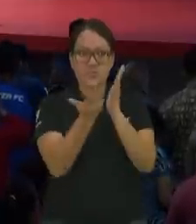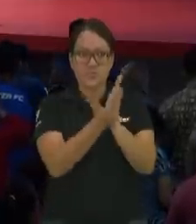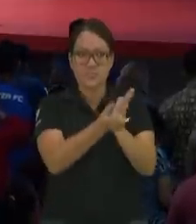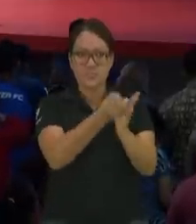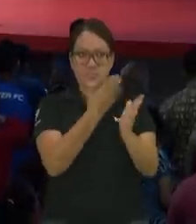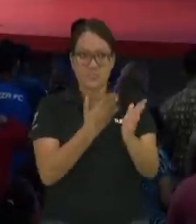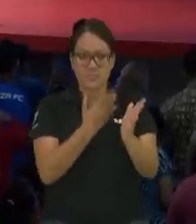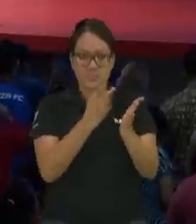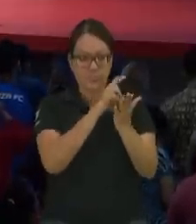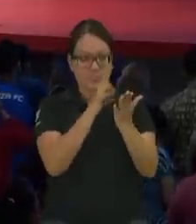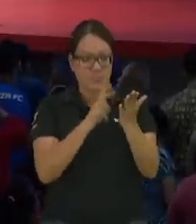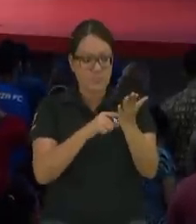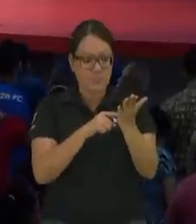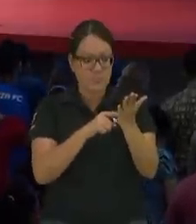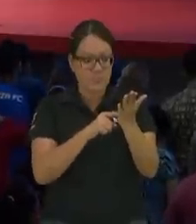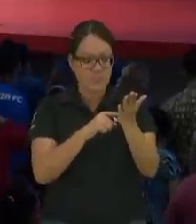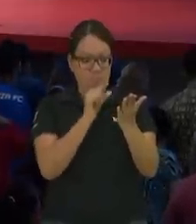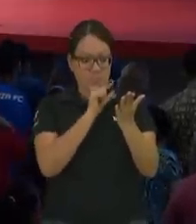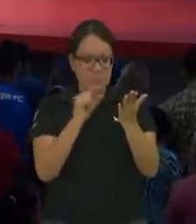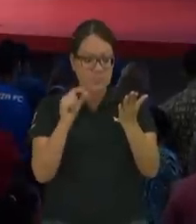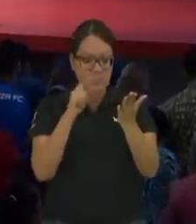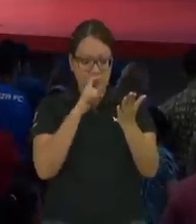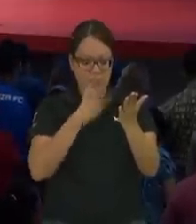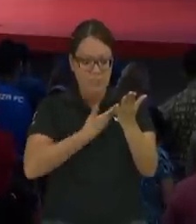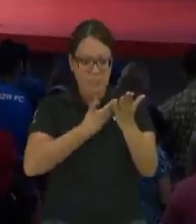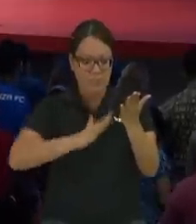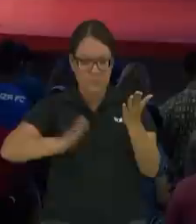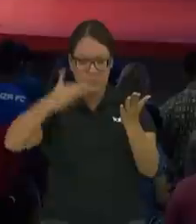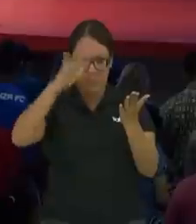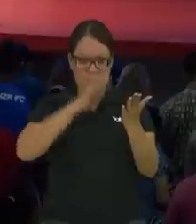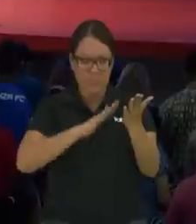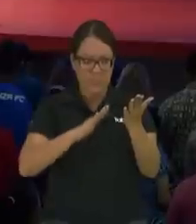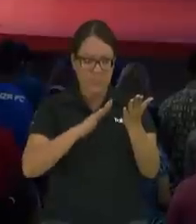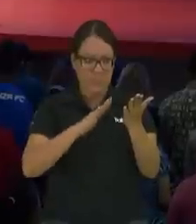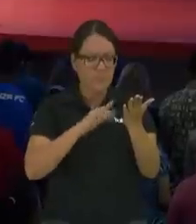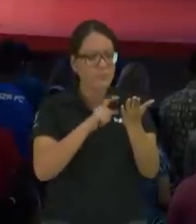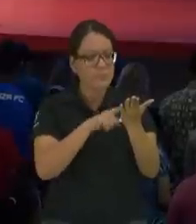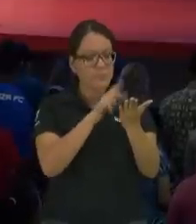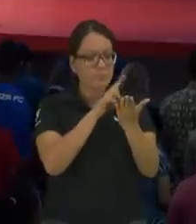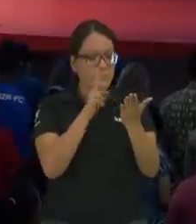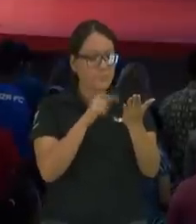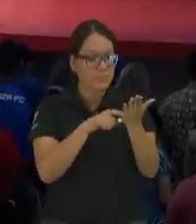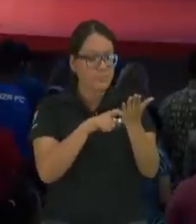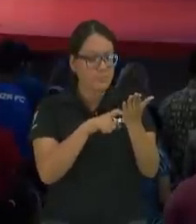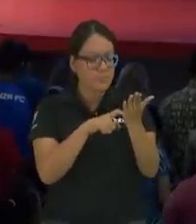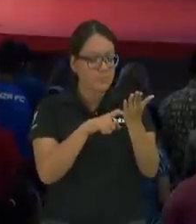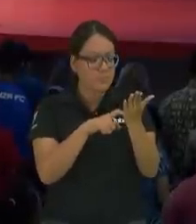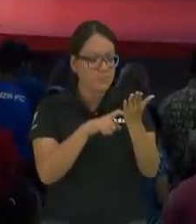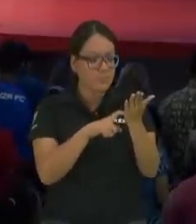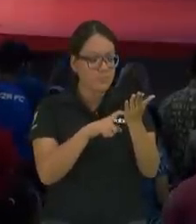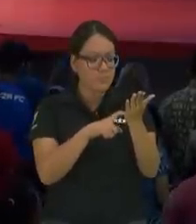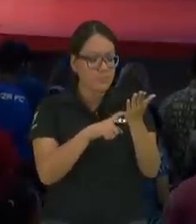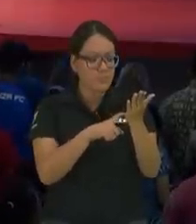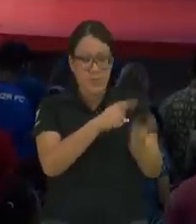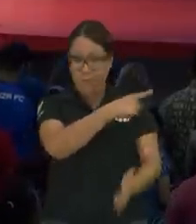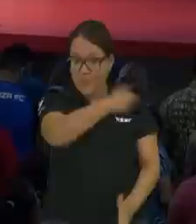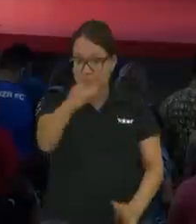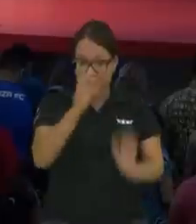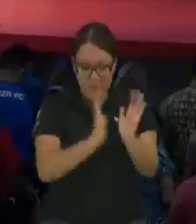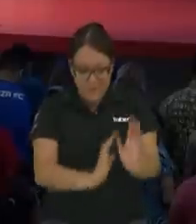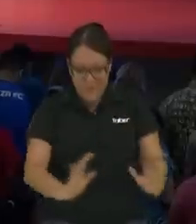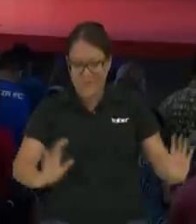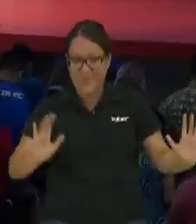Señor la leemos en el nombre del Padre, Hijo el Espíritu Santo de la Iglesia. Dice, Amén. Instruye al niño en su camino